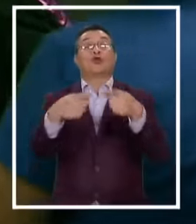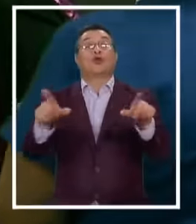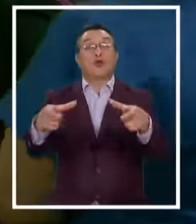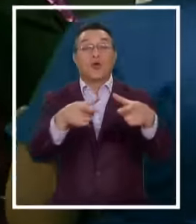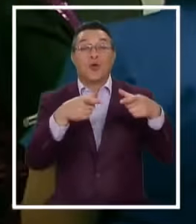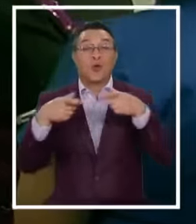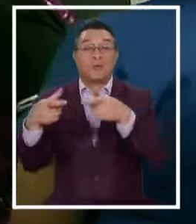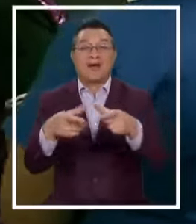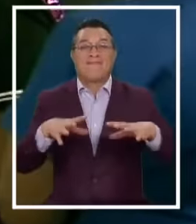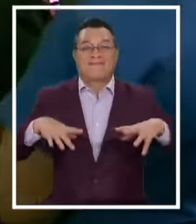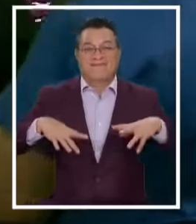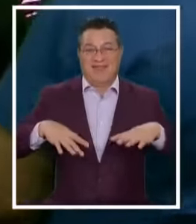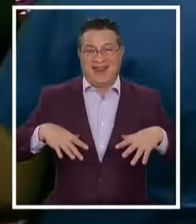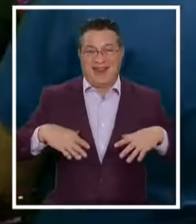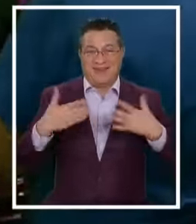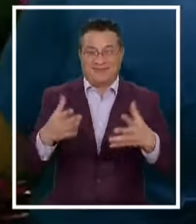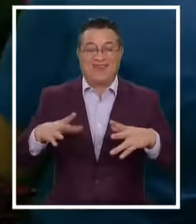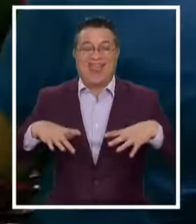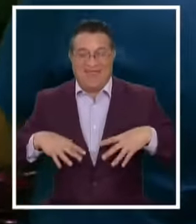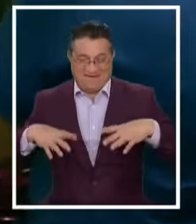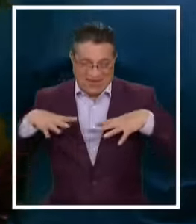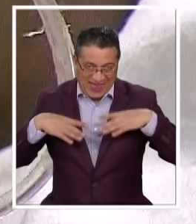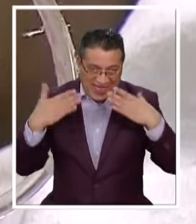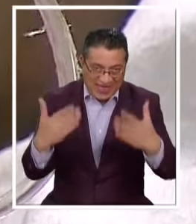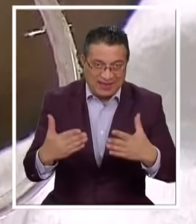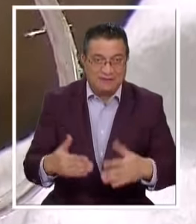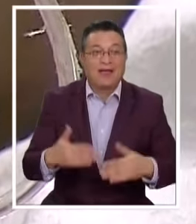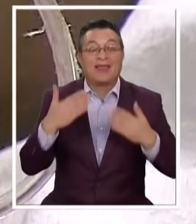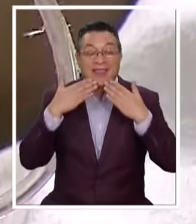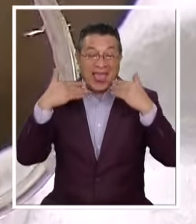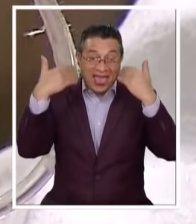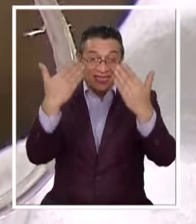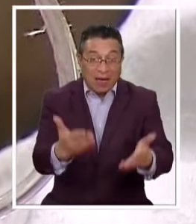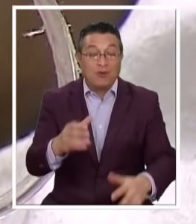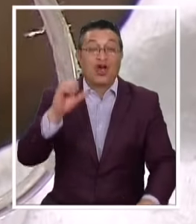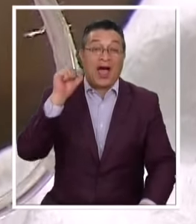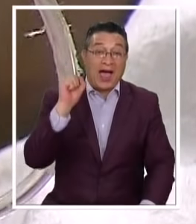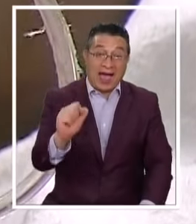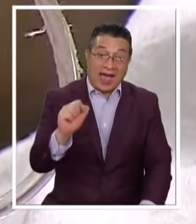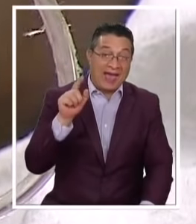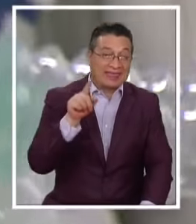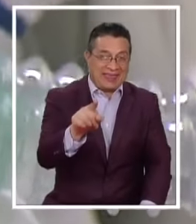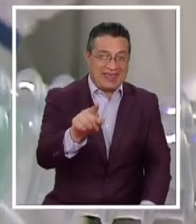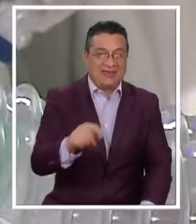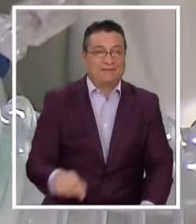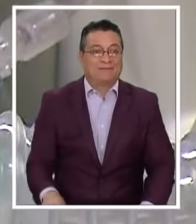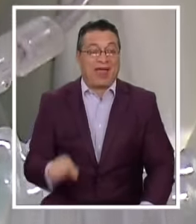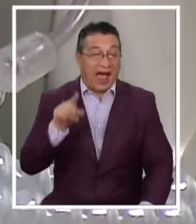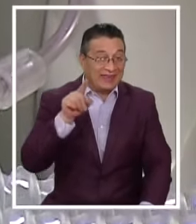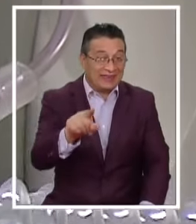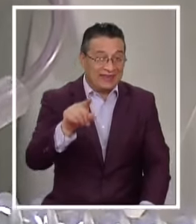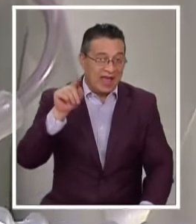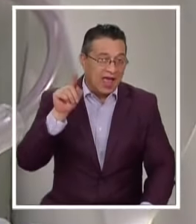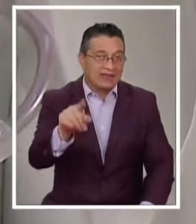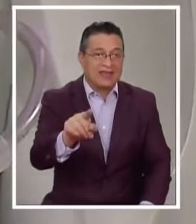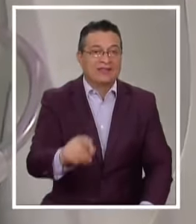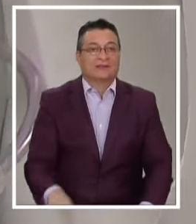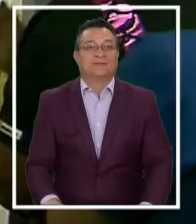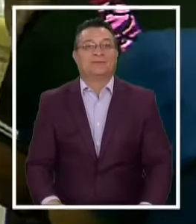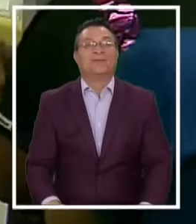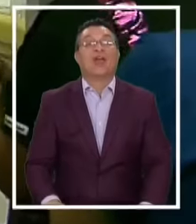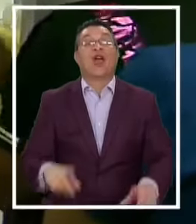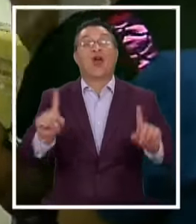¡Cumpleaños! ¡Feliz, feliz, feliz, Te deseamos Así, así, así